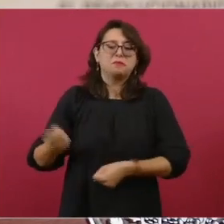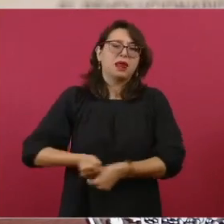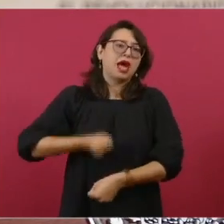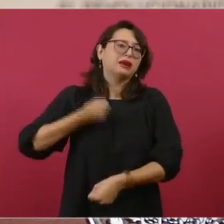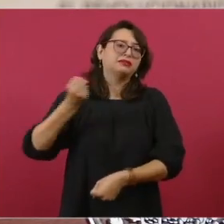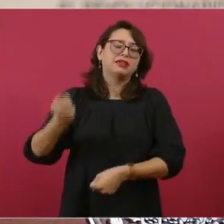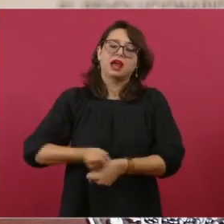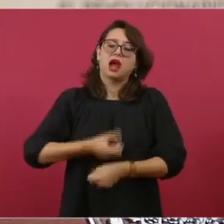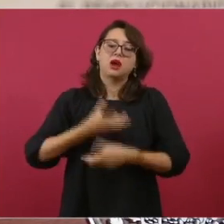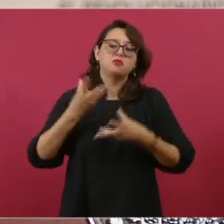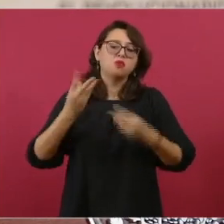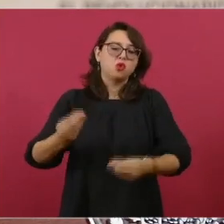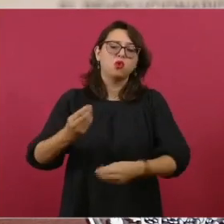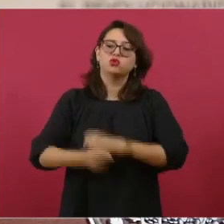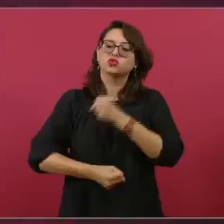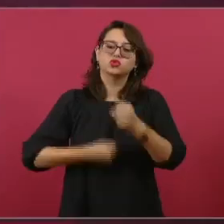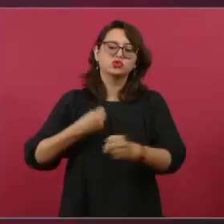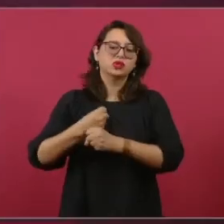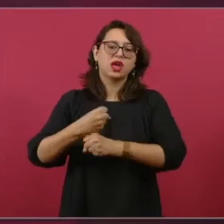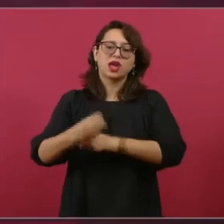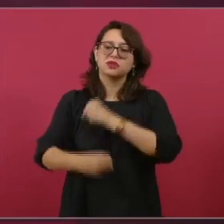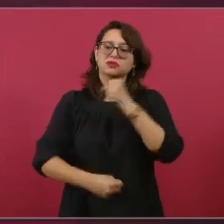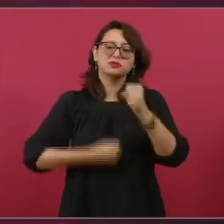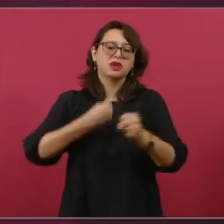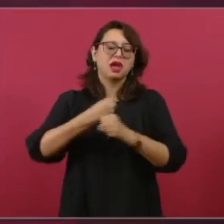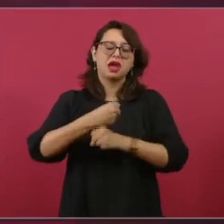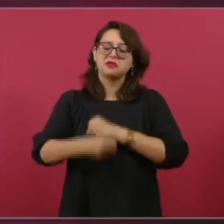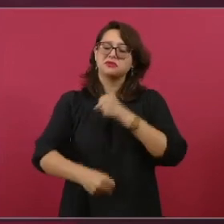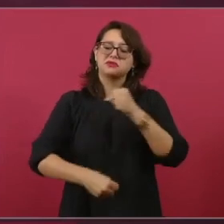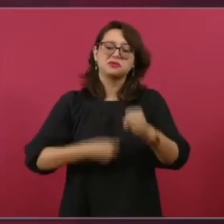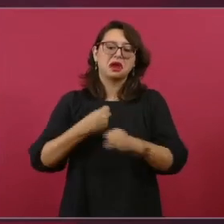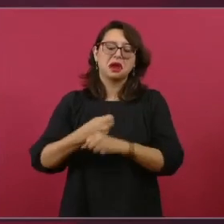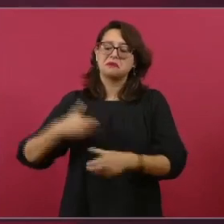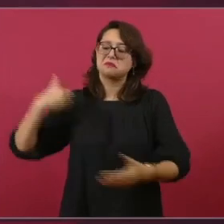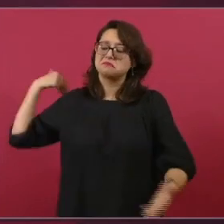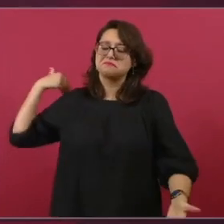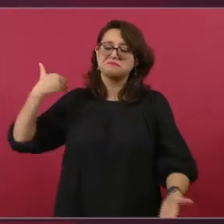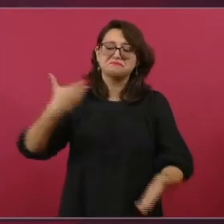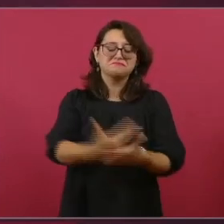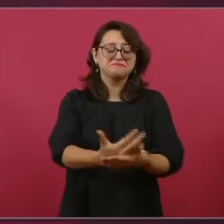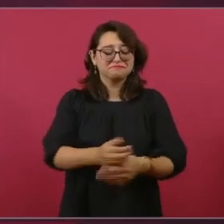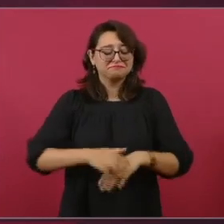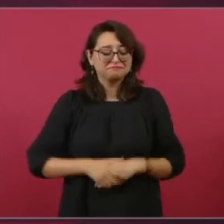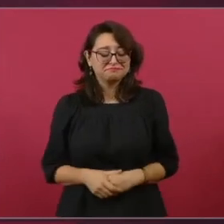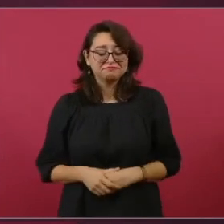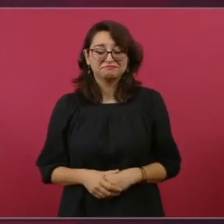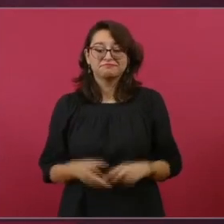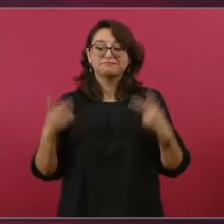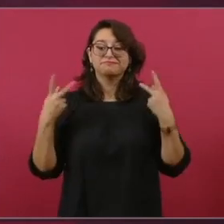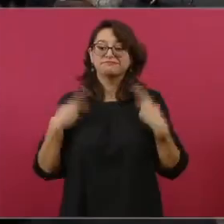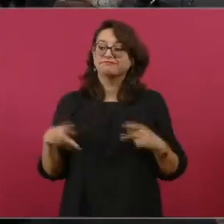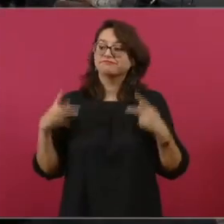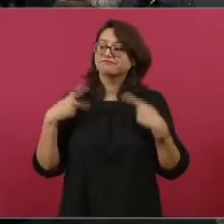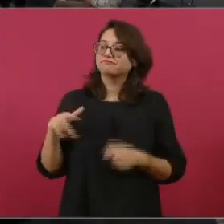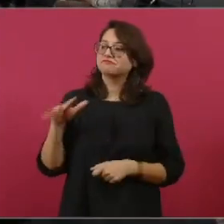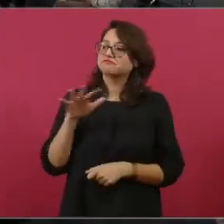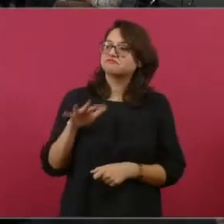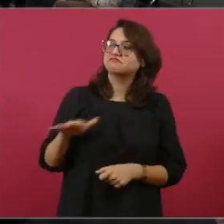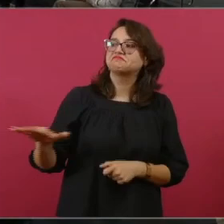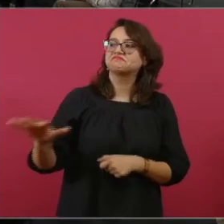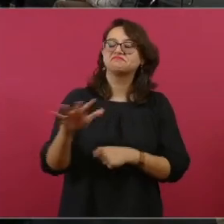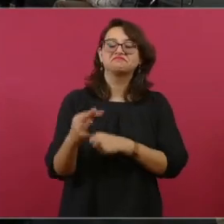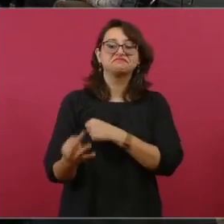y el pueblo me ha sacado adelante, me ha sacado a flote,